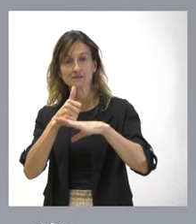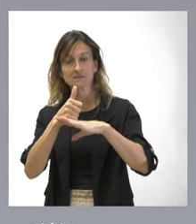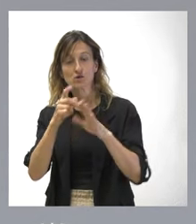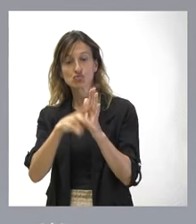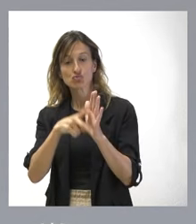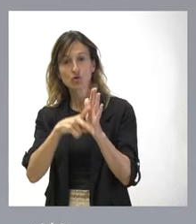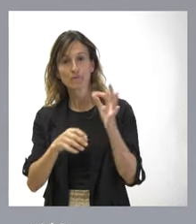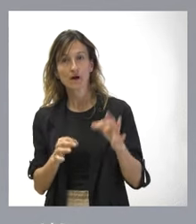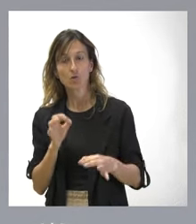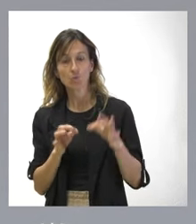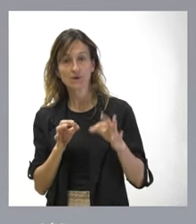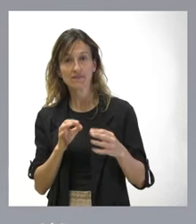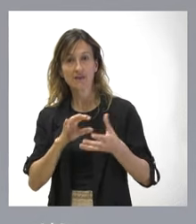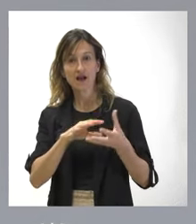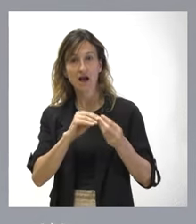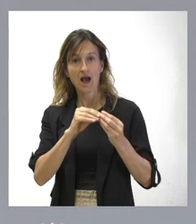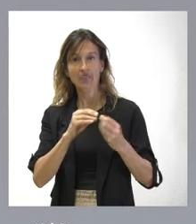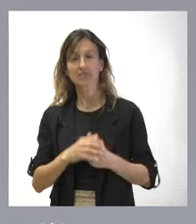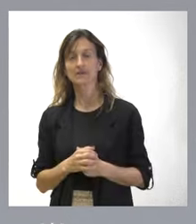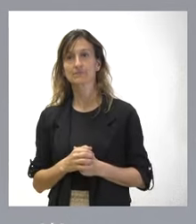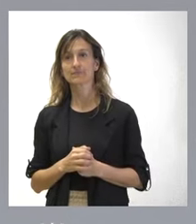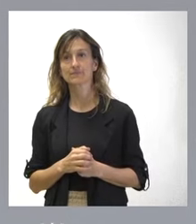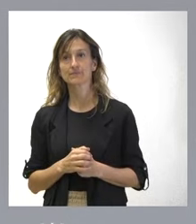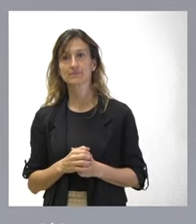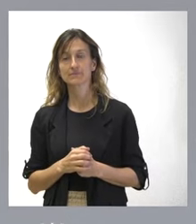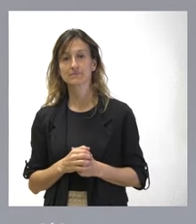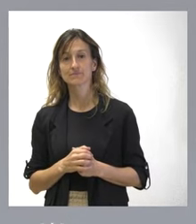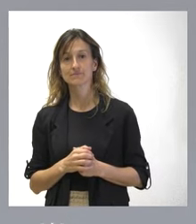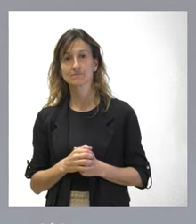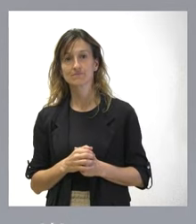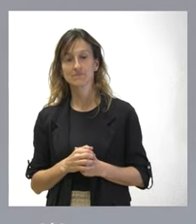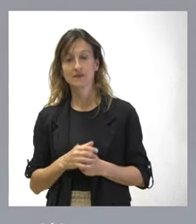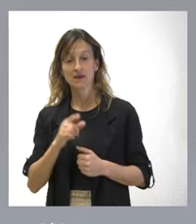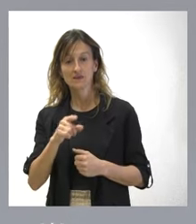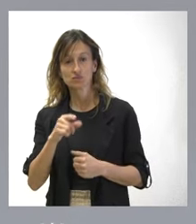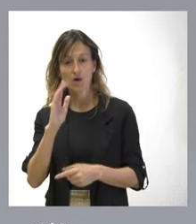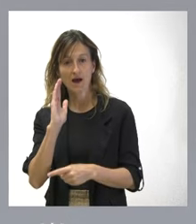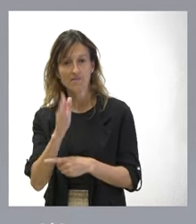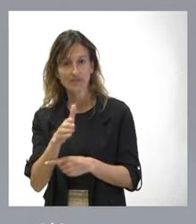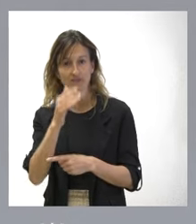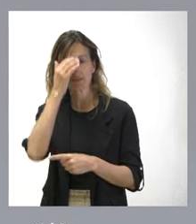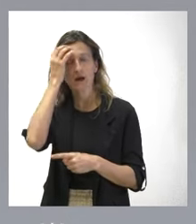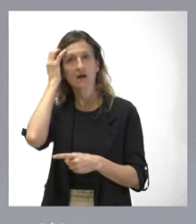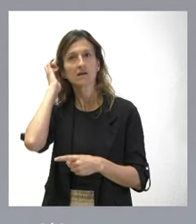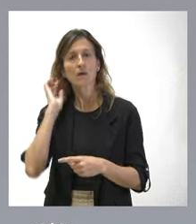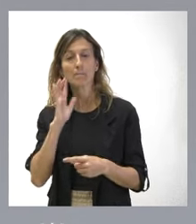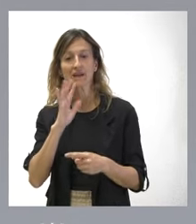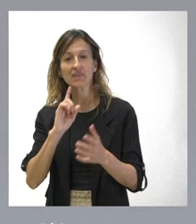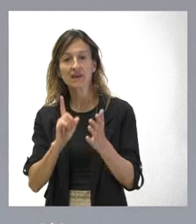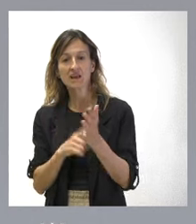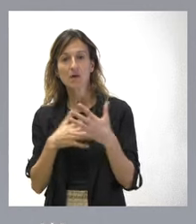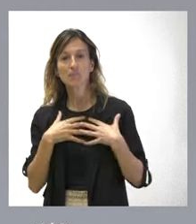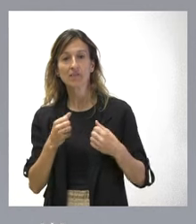normativa, las leyes que estaban entonces en vigor. Por lo tanto, se vulnera o se deslegitima el poder